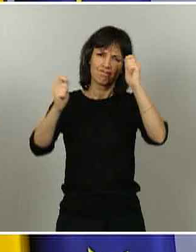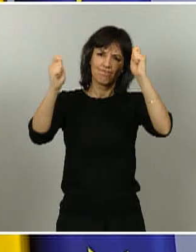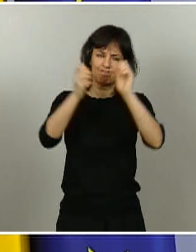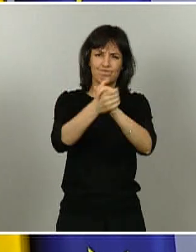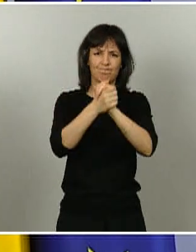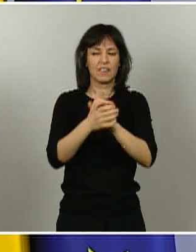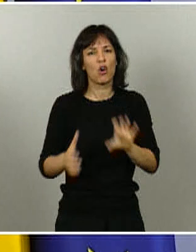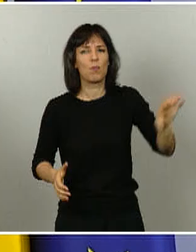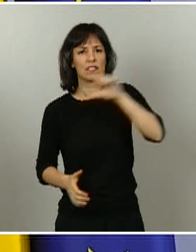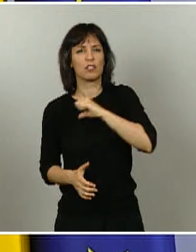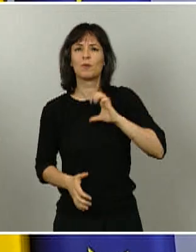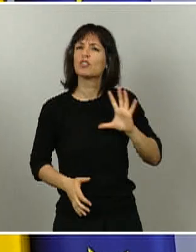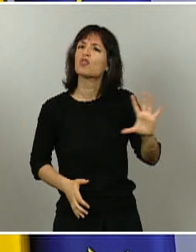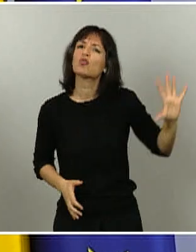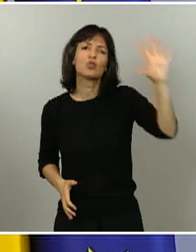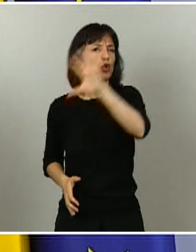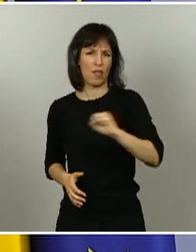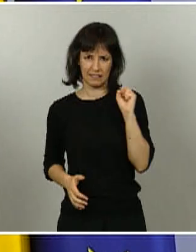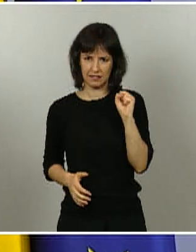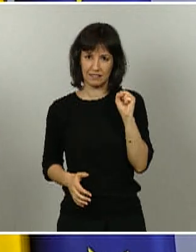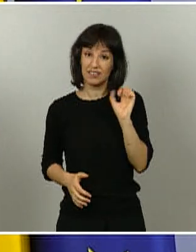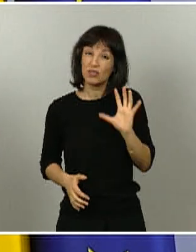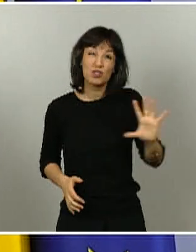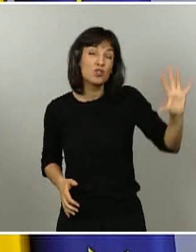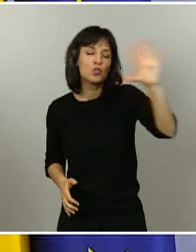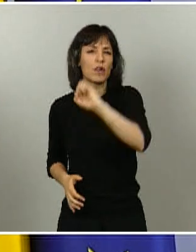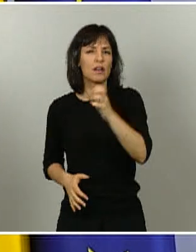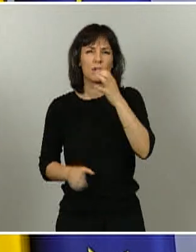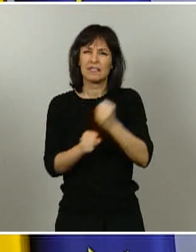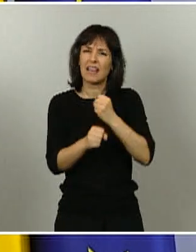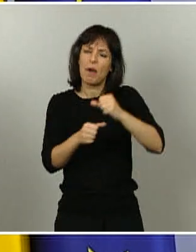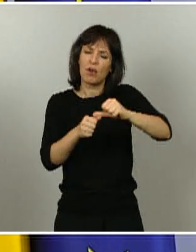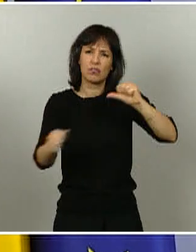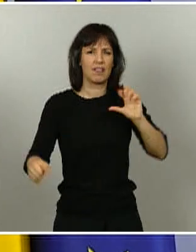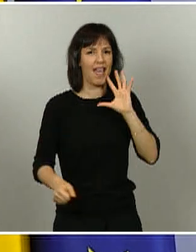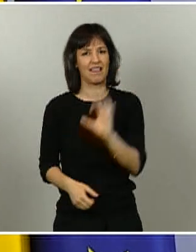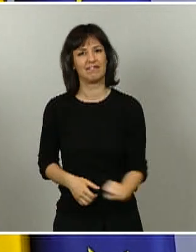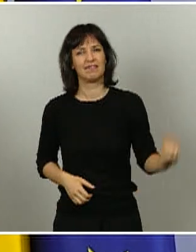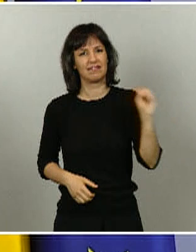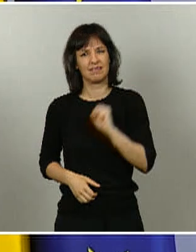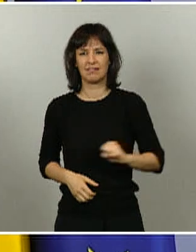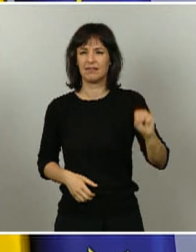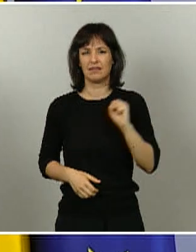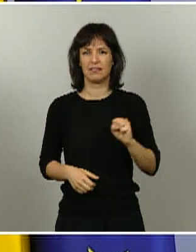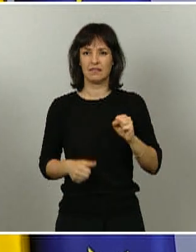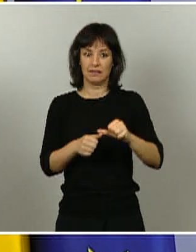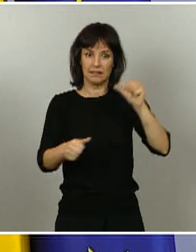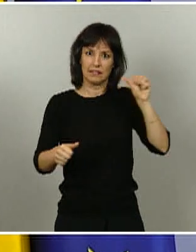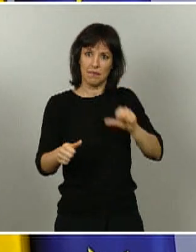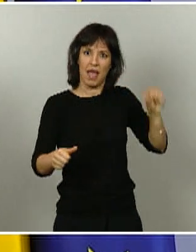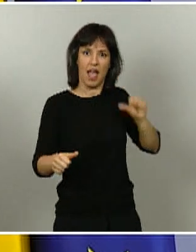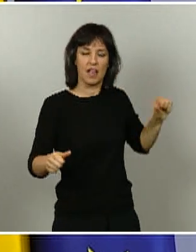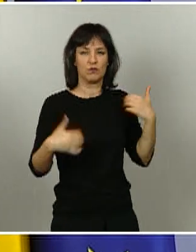digo a todas las comunidades autónomas, por el magnífico trabajo que han venido realizando todas estas semanas. No solo